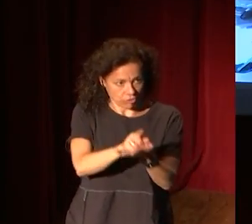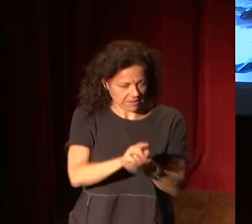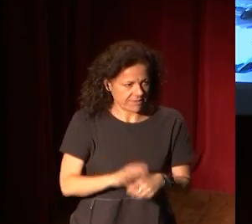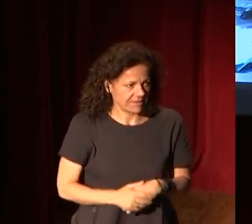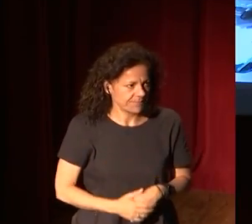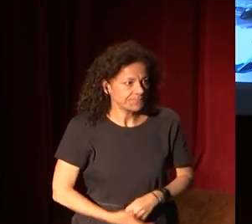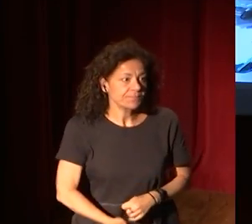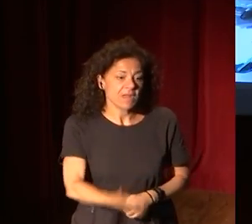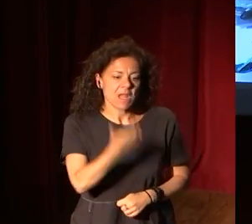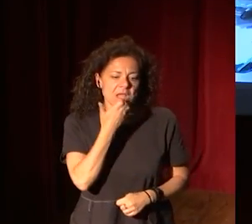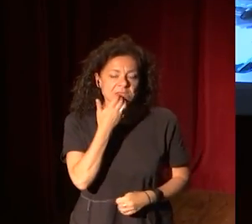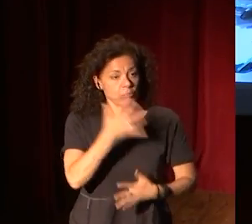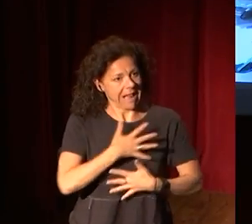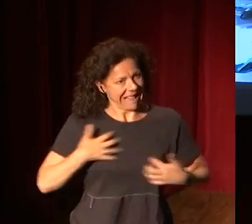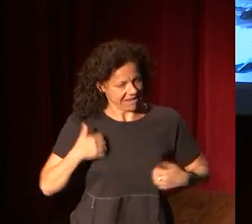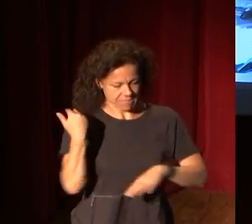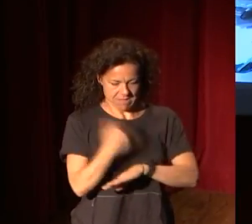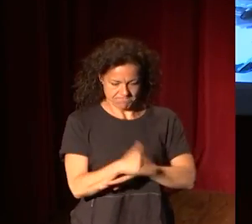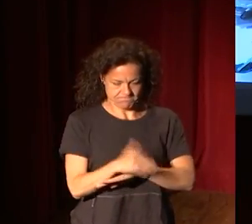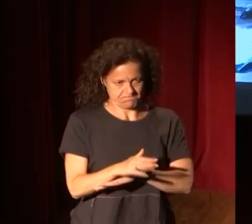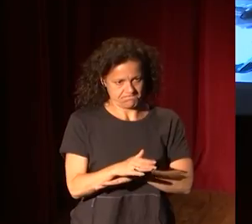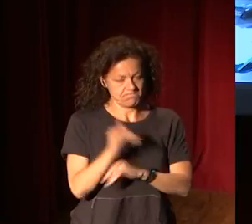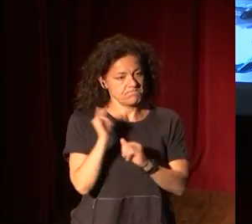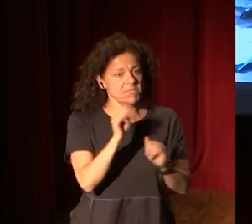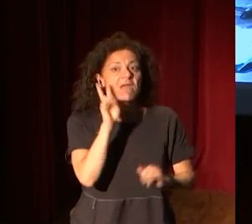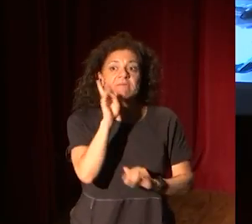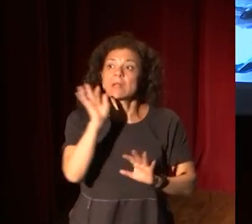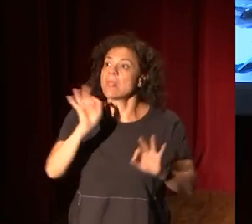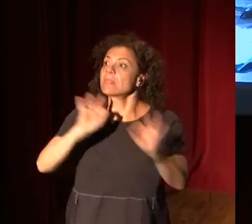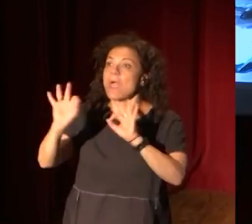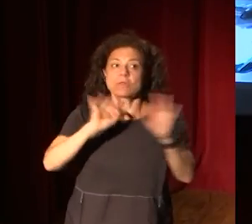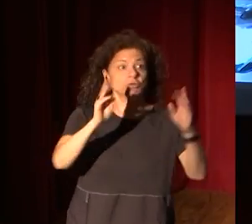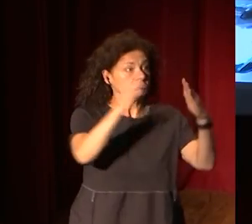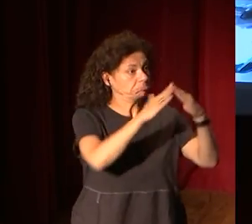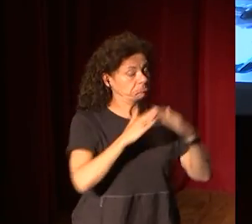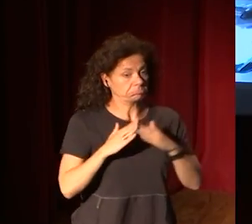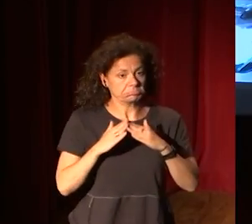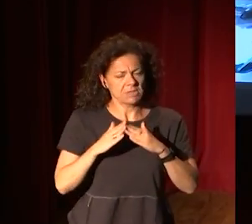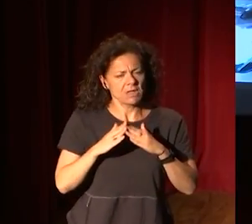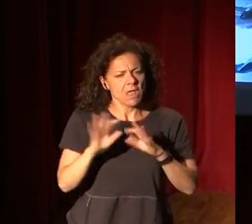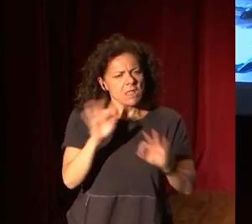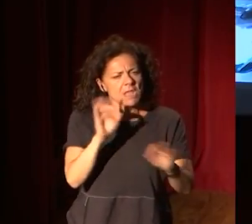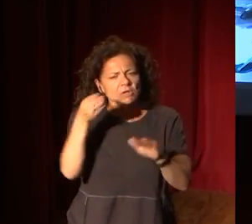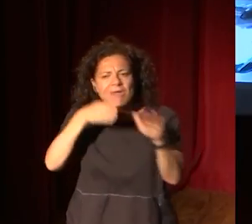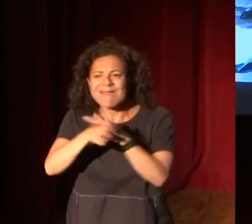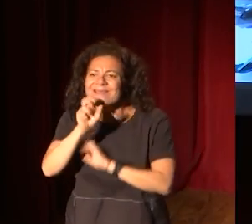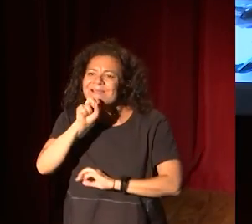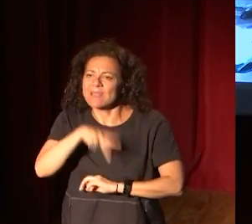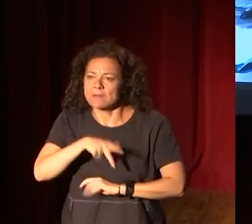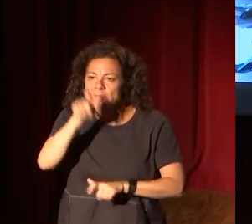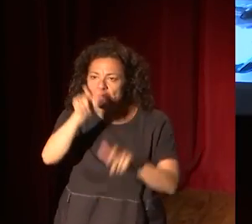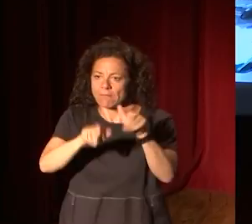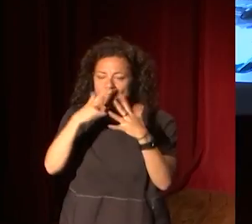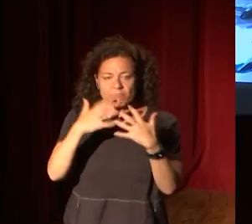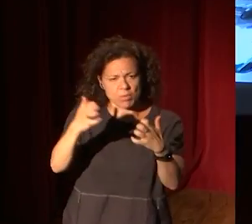Porque, si van por la Gran Vía y ven teatros, en los teatros entran público. Ese público